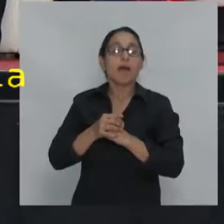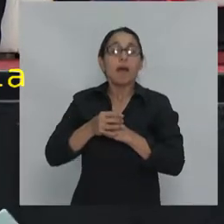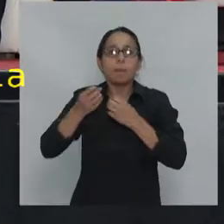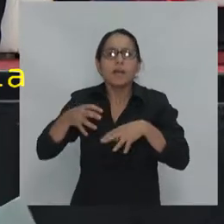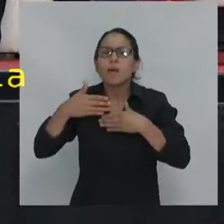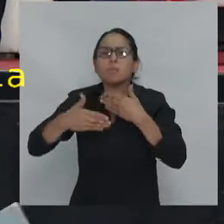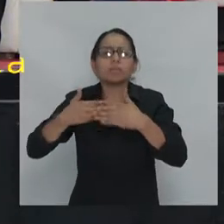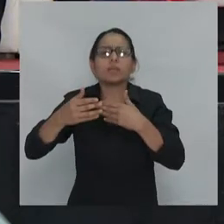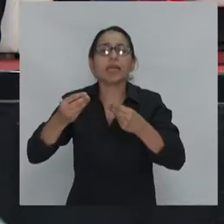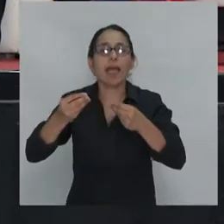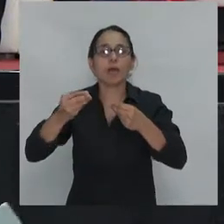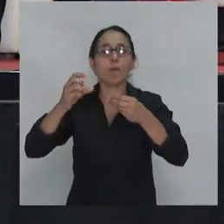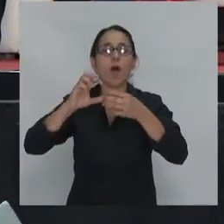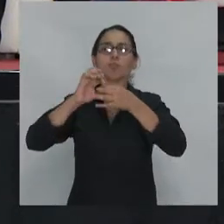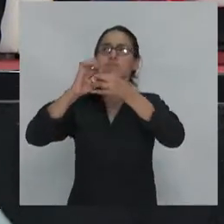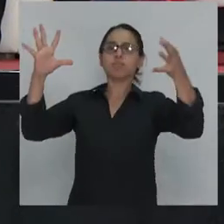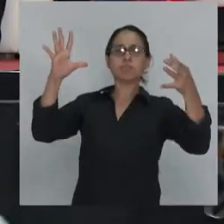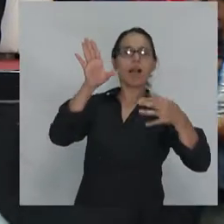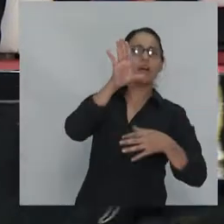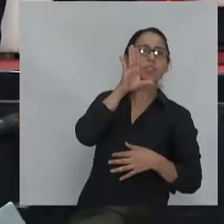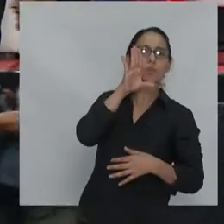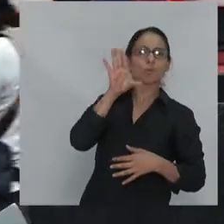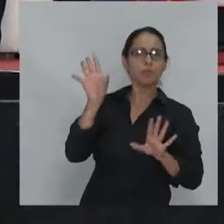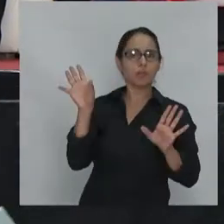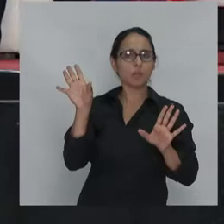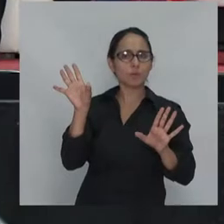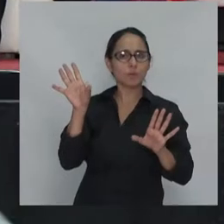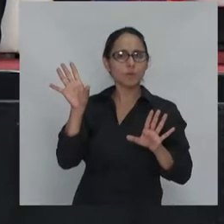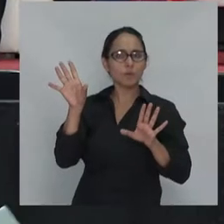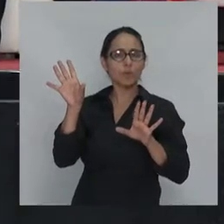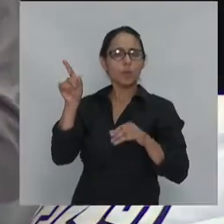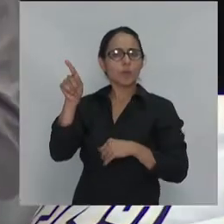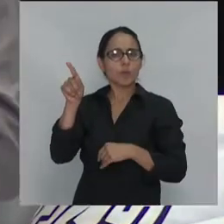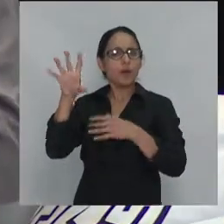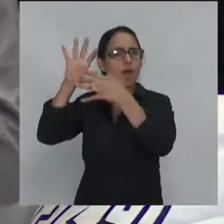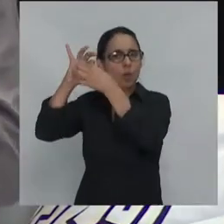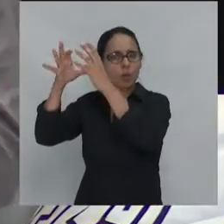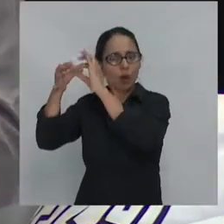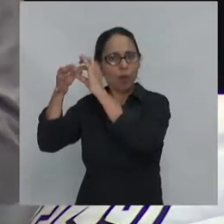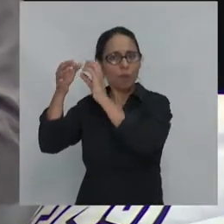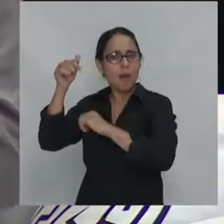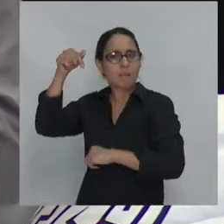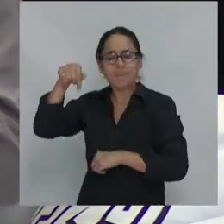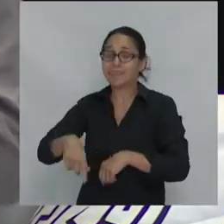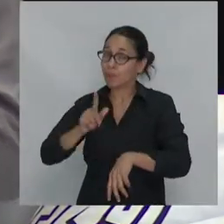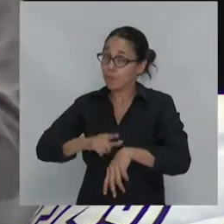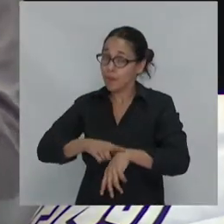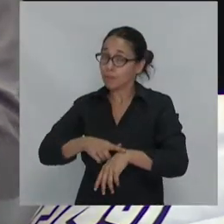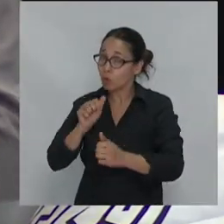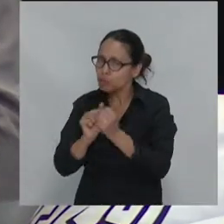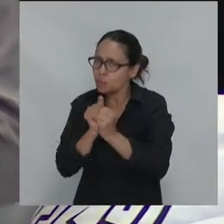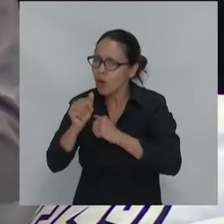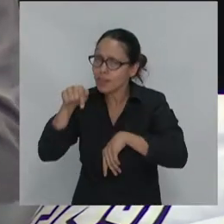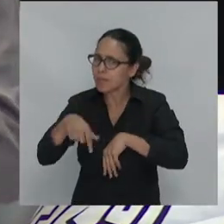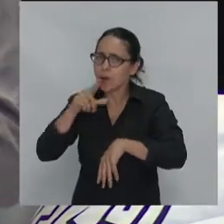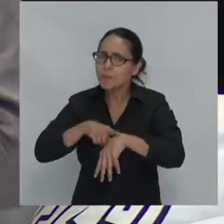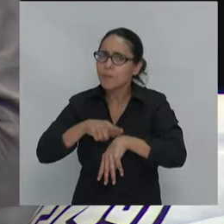entonces en en en este momento de la derrota histórica es